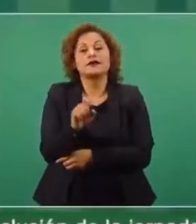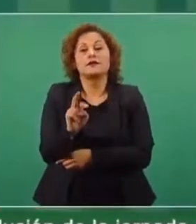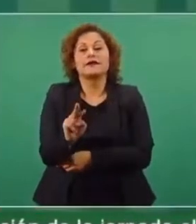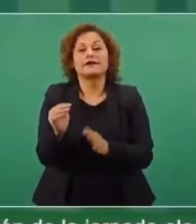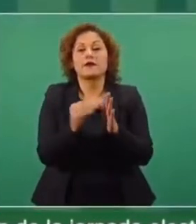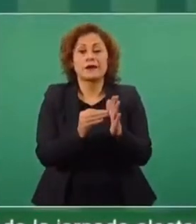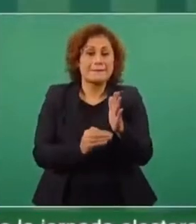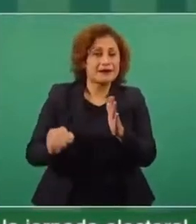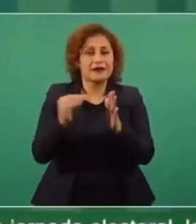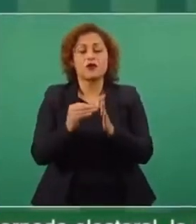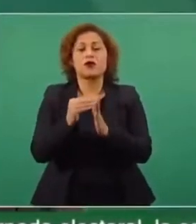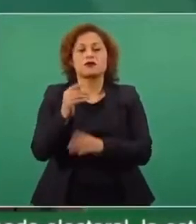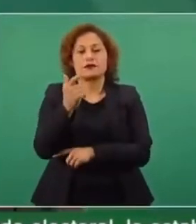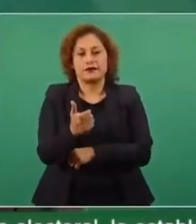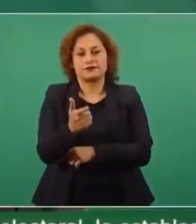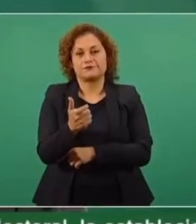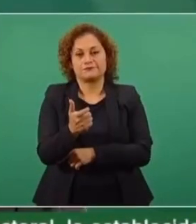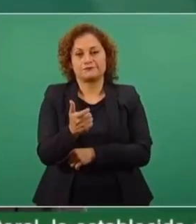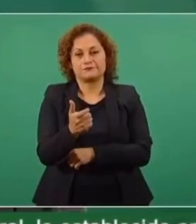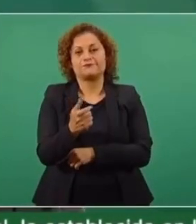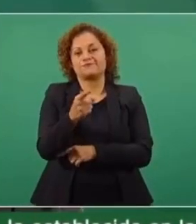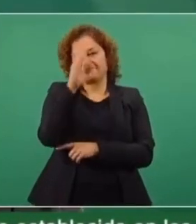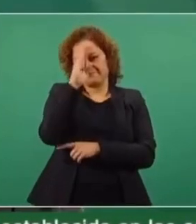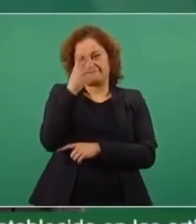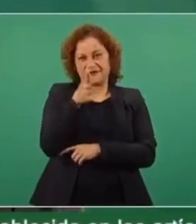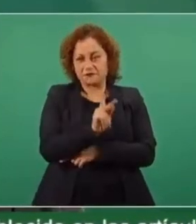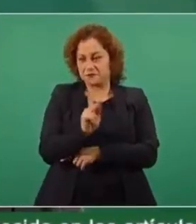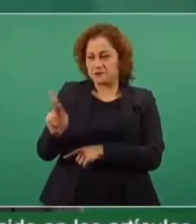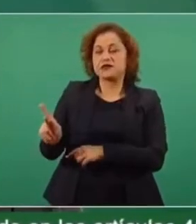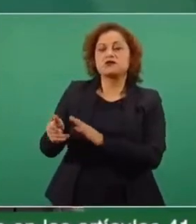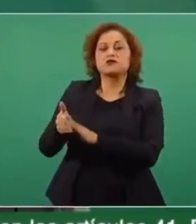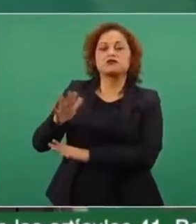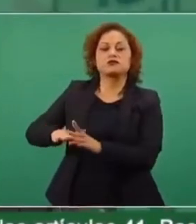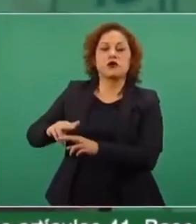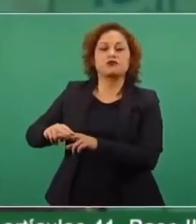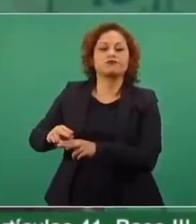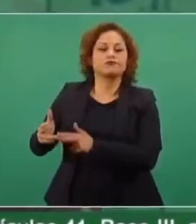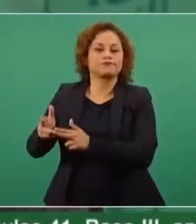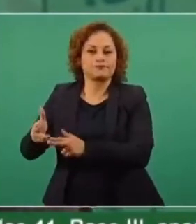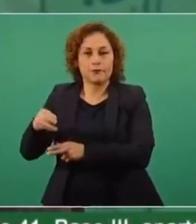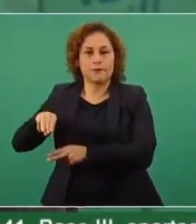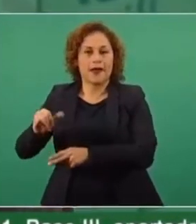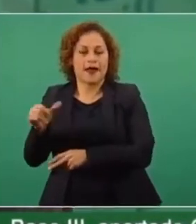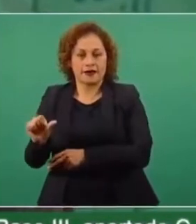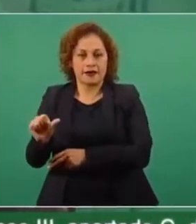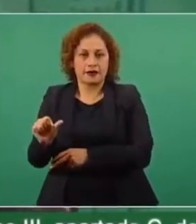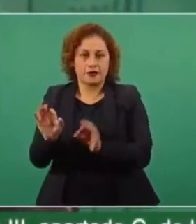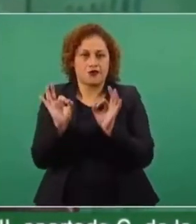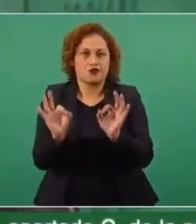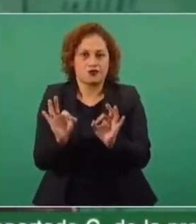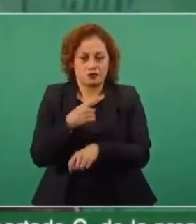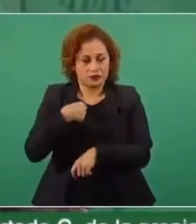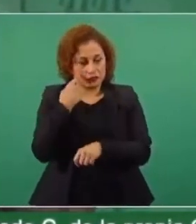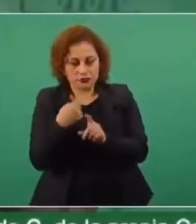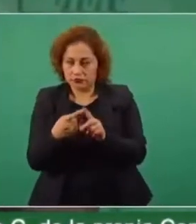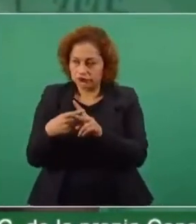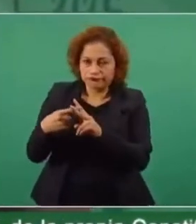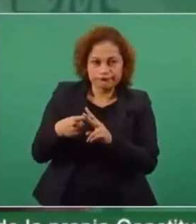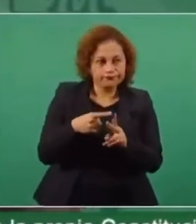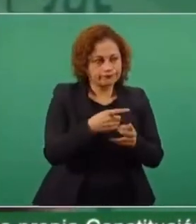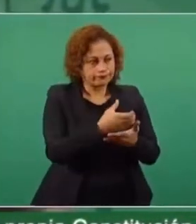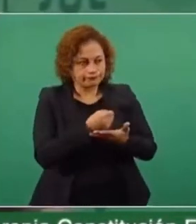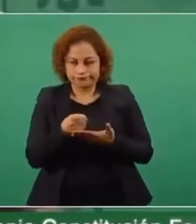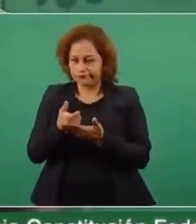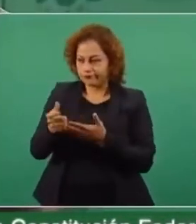lo que nos va a costar la construcción del Tren Maya. Ese fue el mejor negocio público con todos los